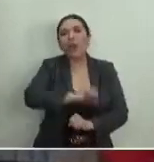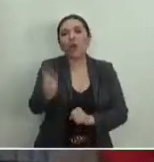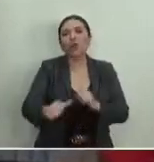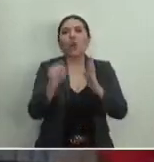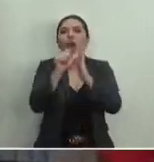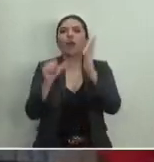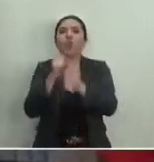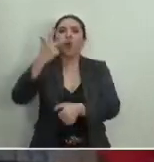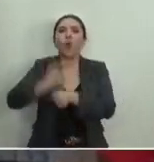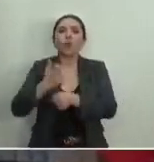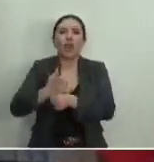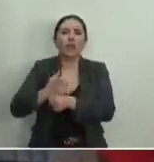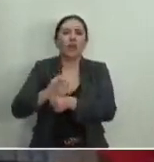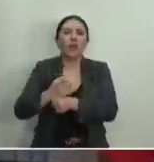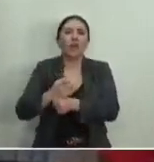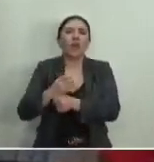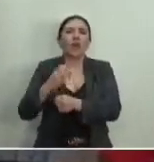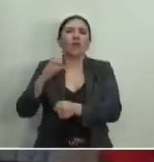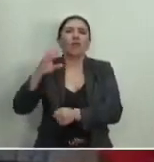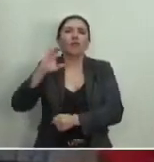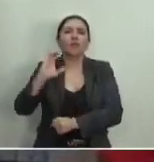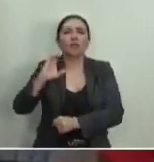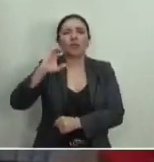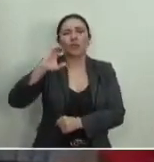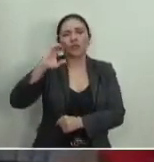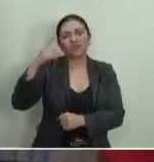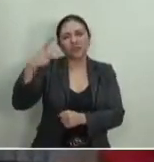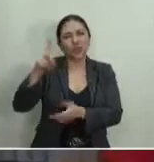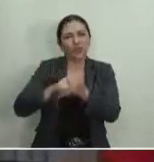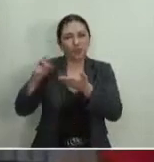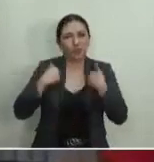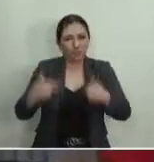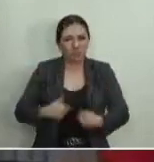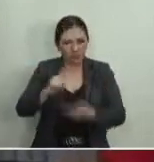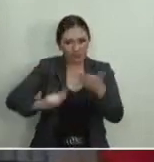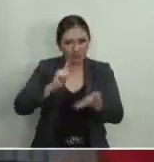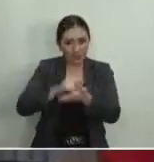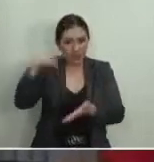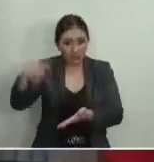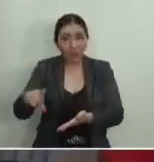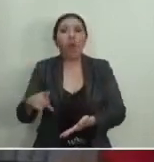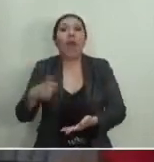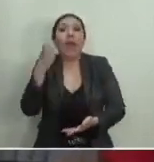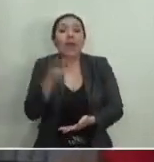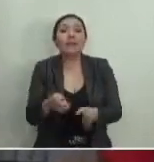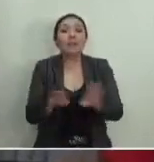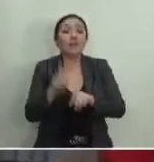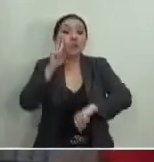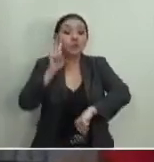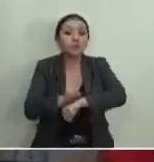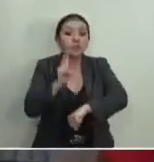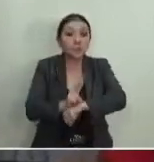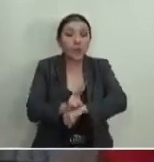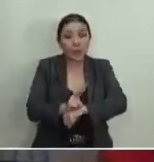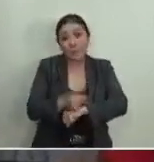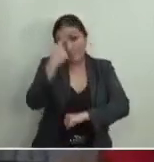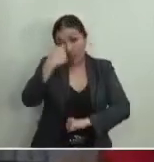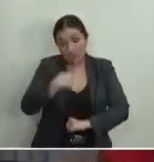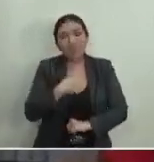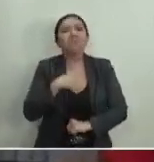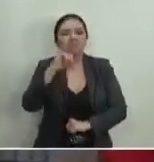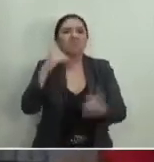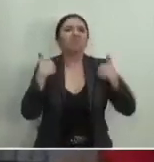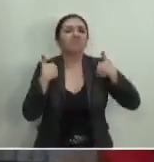Convención Americana sobre Derechos Humanos y en esta lógica de tutela judicial efectiva, que para mí hoy es un imperativo, yo estoy